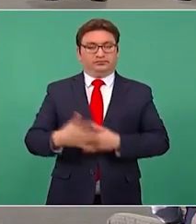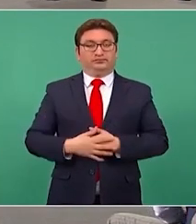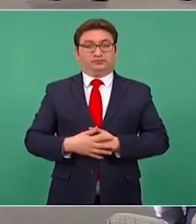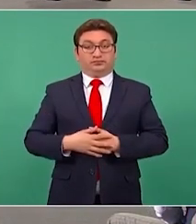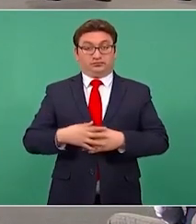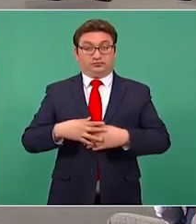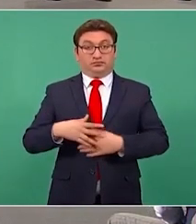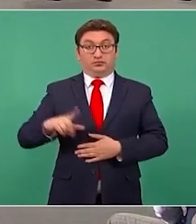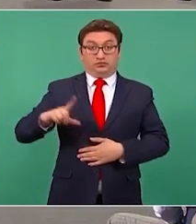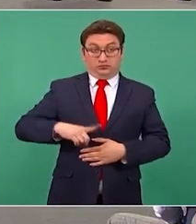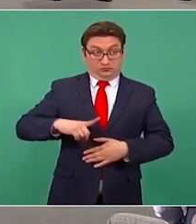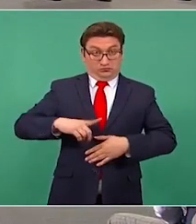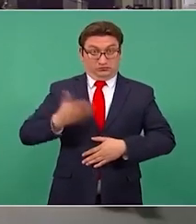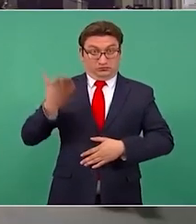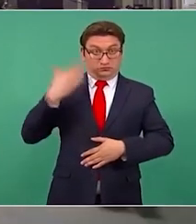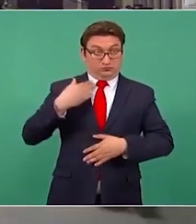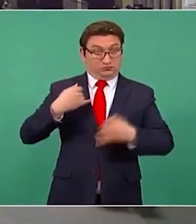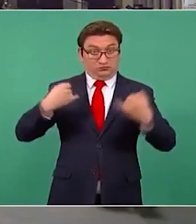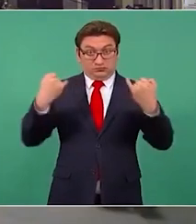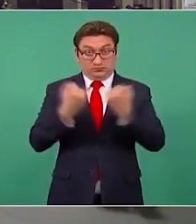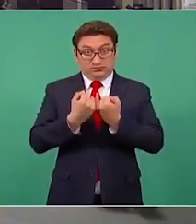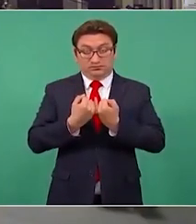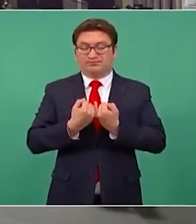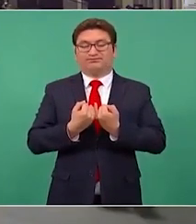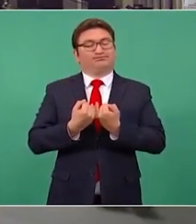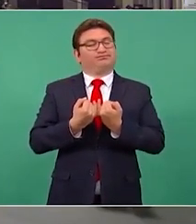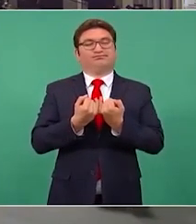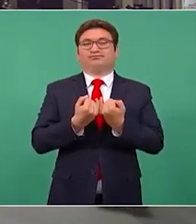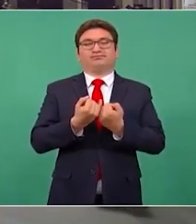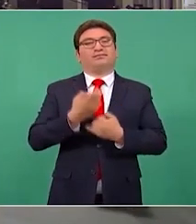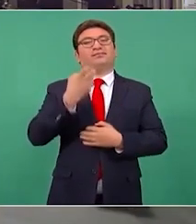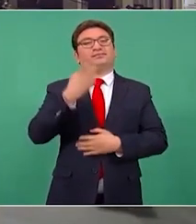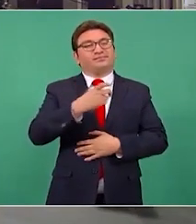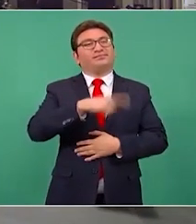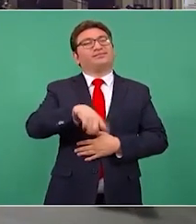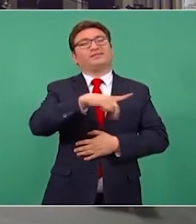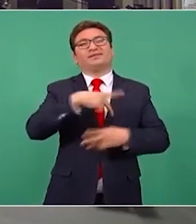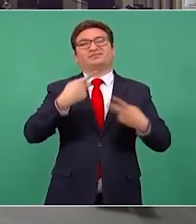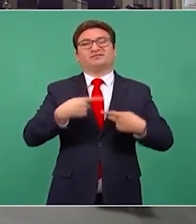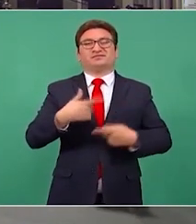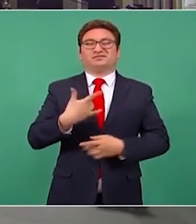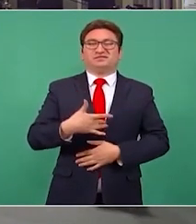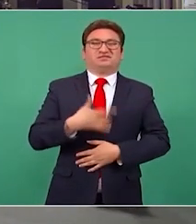iguales. Y les molesta mucho.